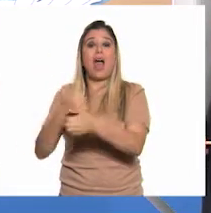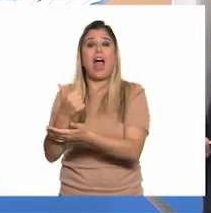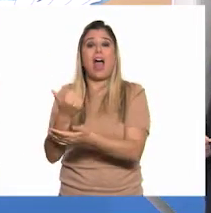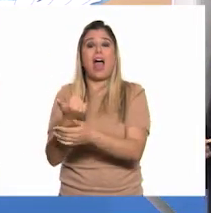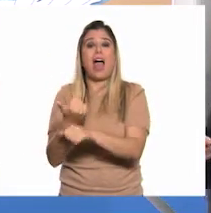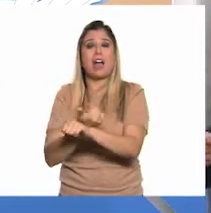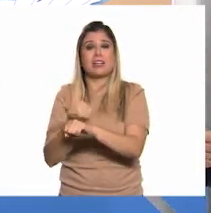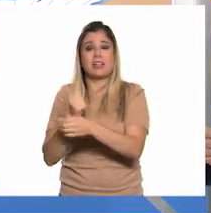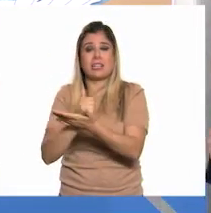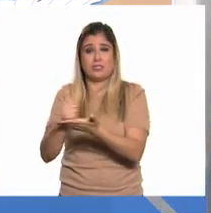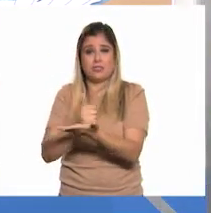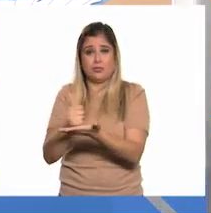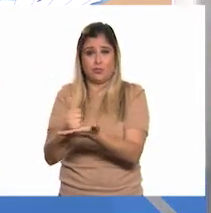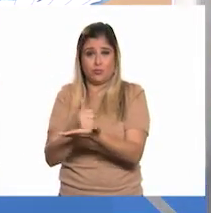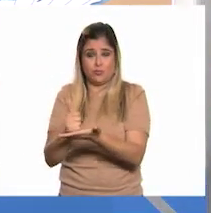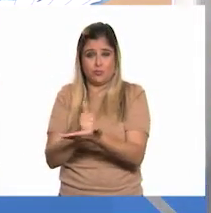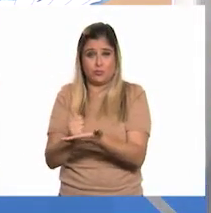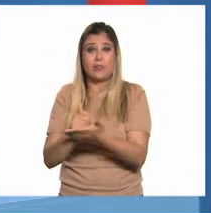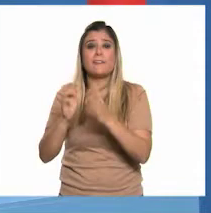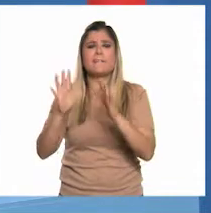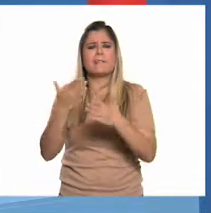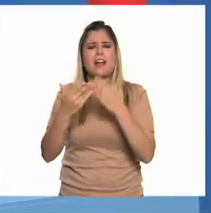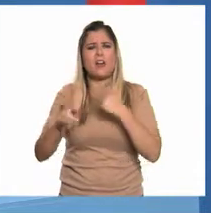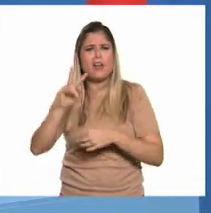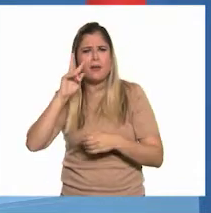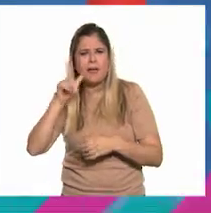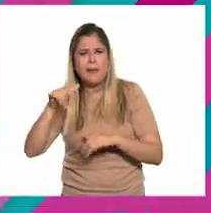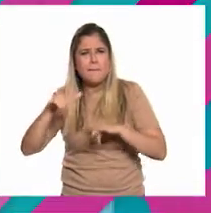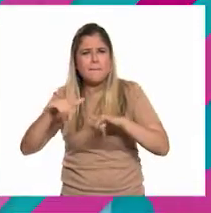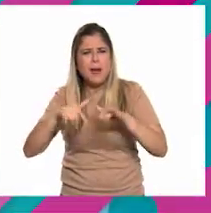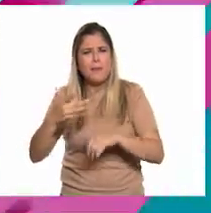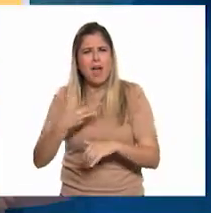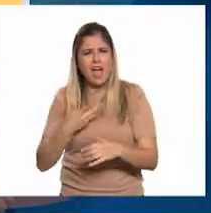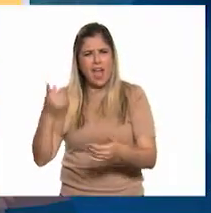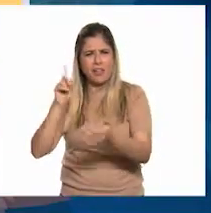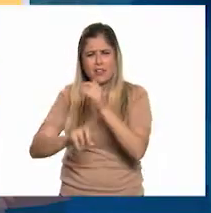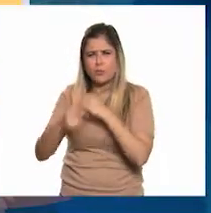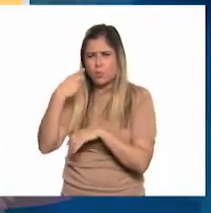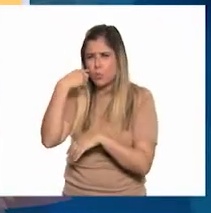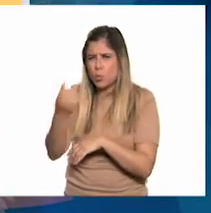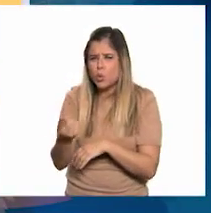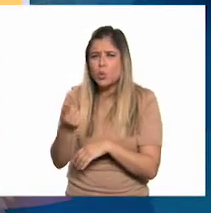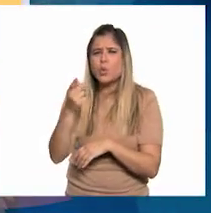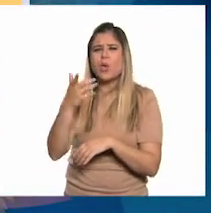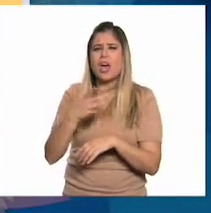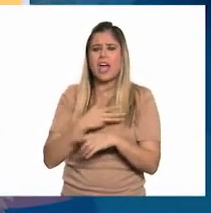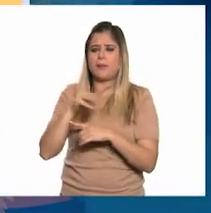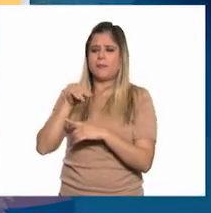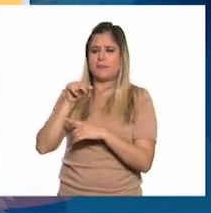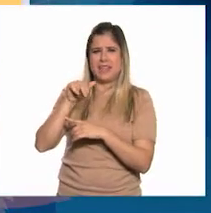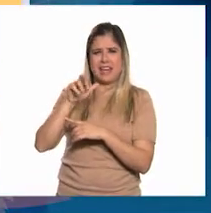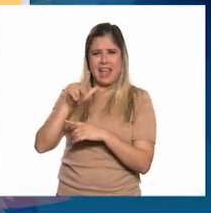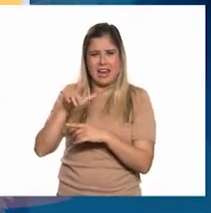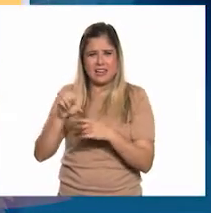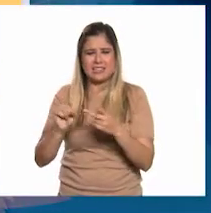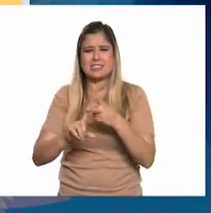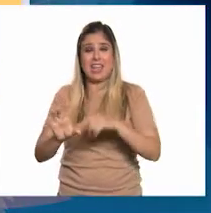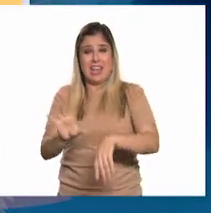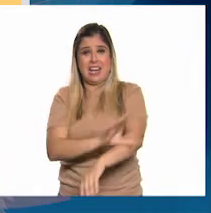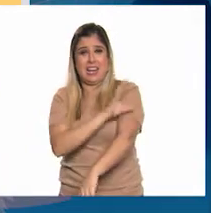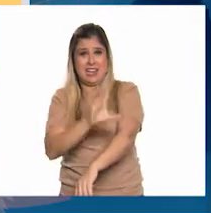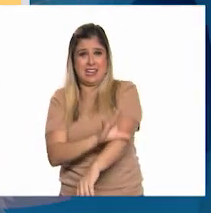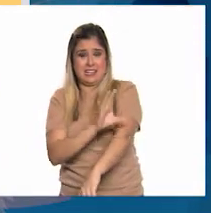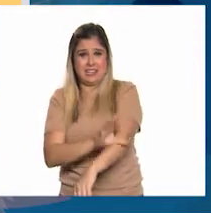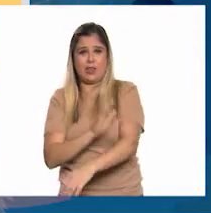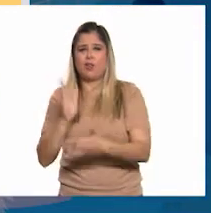Ahora veamos un mapa que ya conocemos, el de recursos minerales y energéticos,